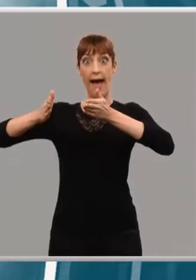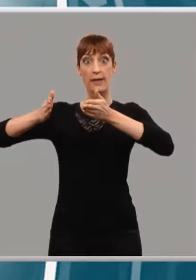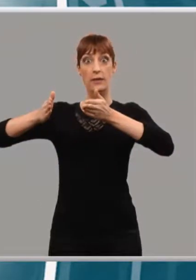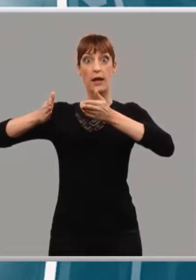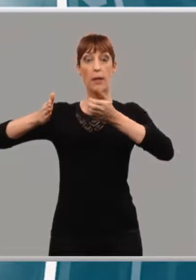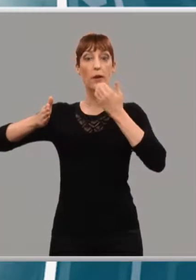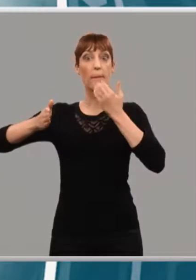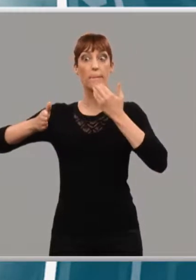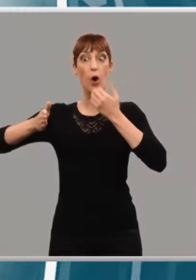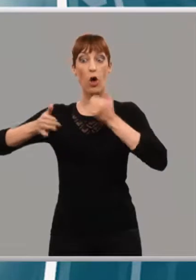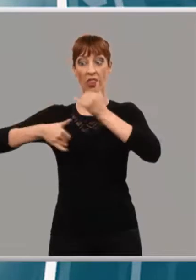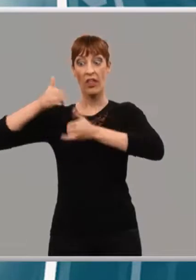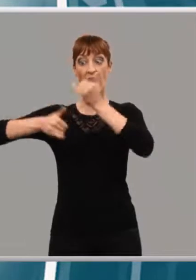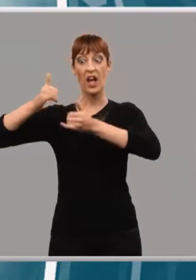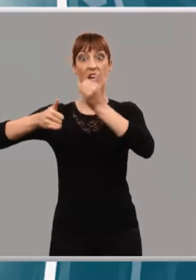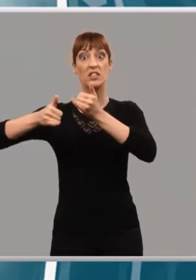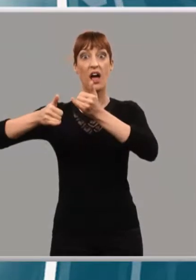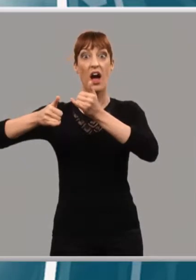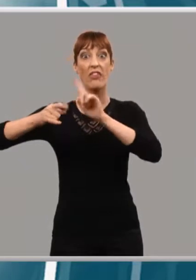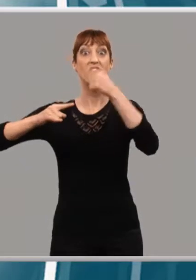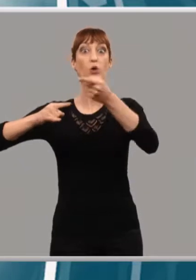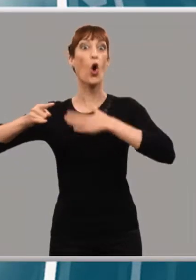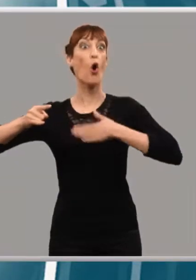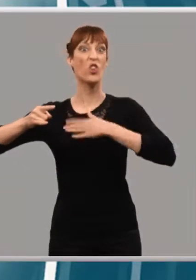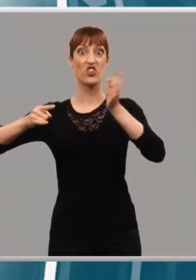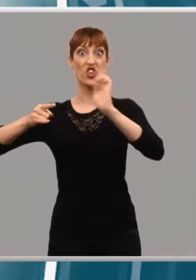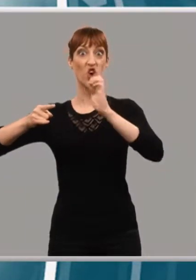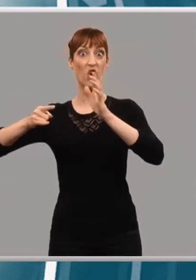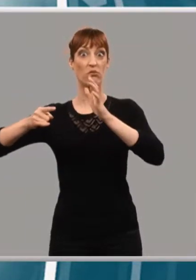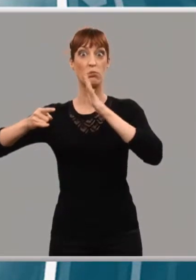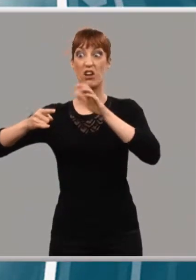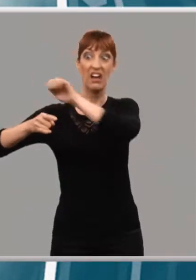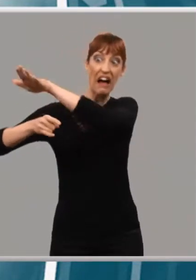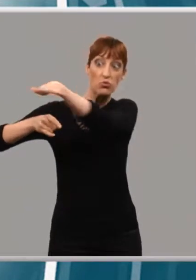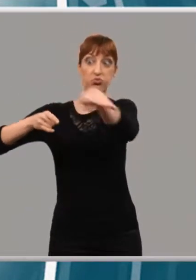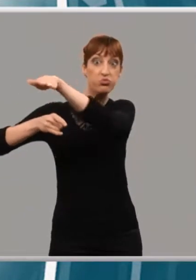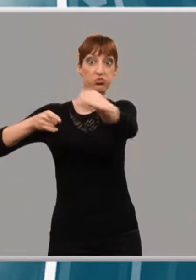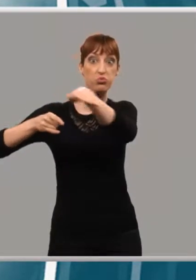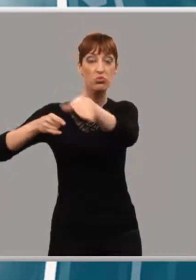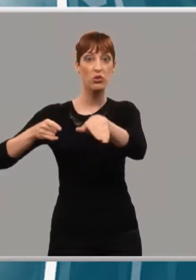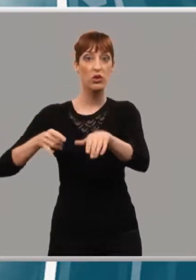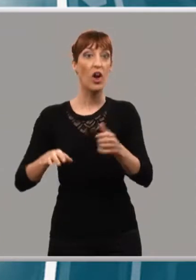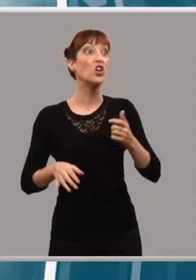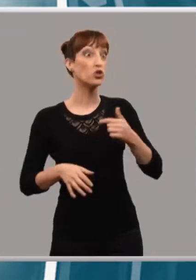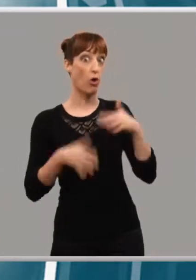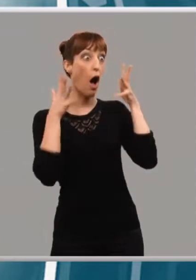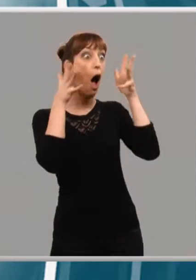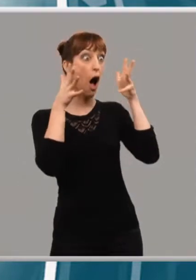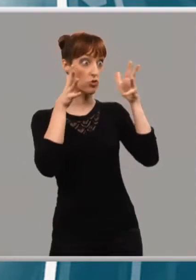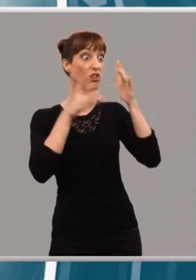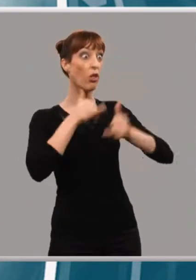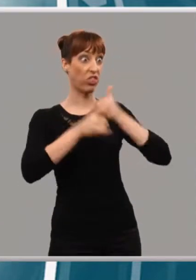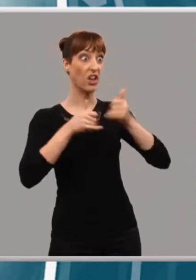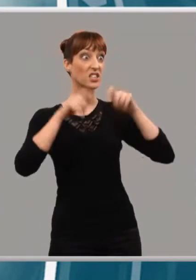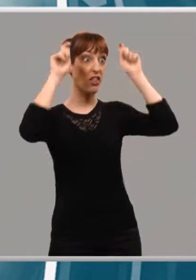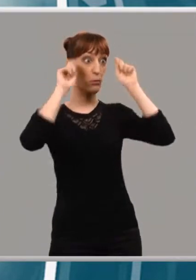ciclista vaya con comodidad. Yo, bueno, insto a los ciclistas a que se pongan bien de protecciones de los baches